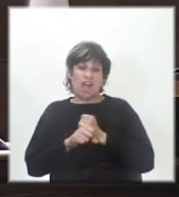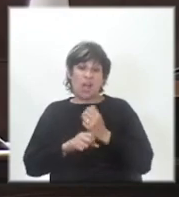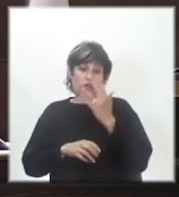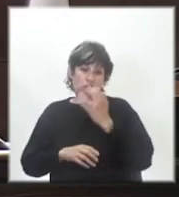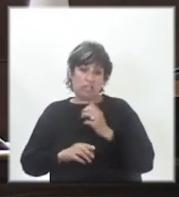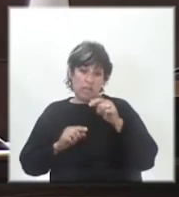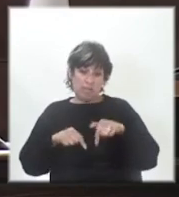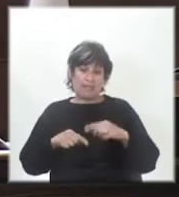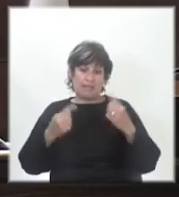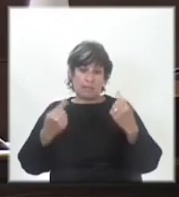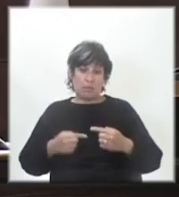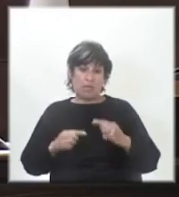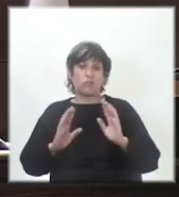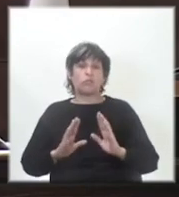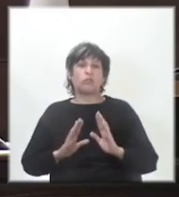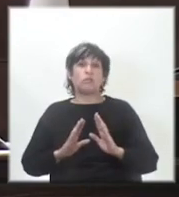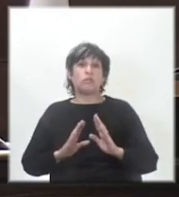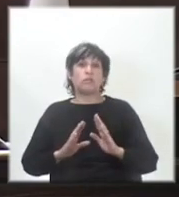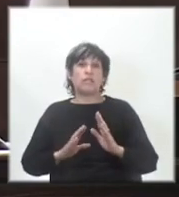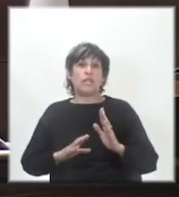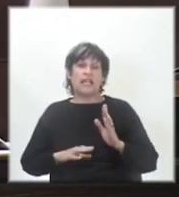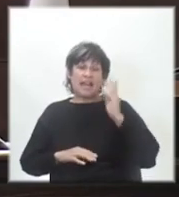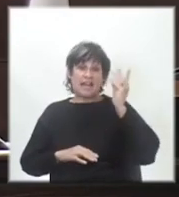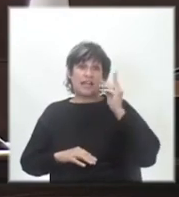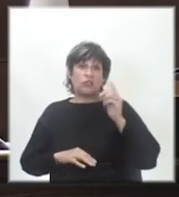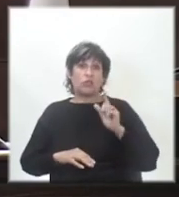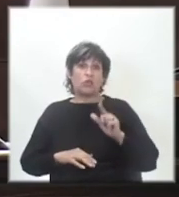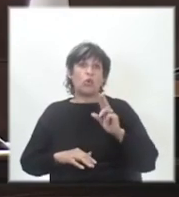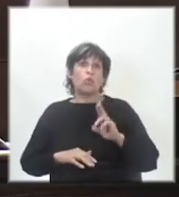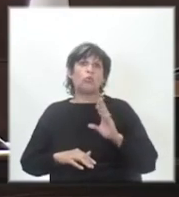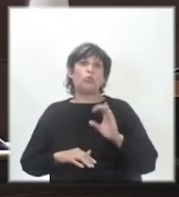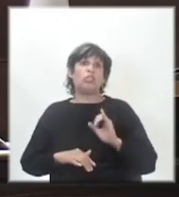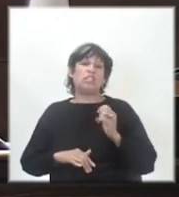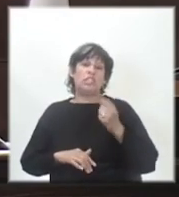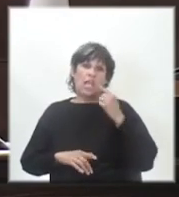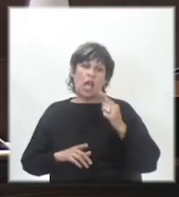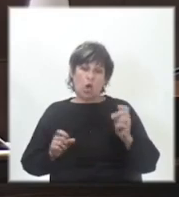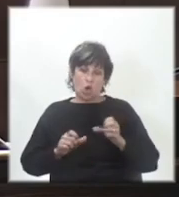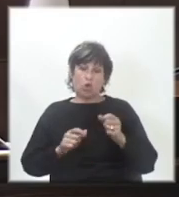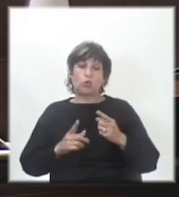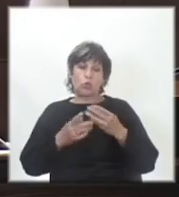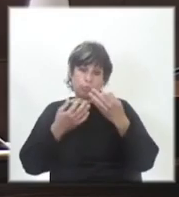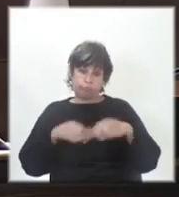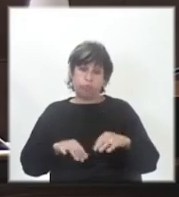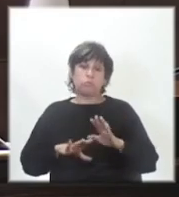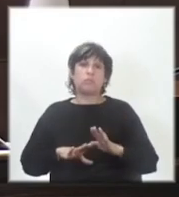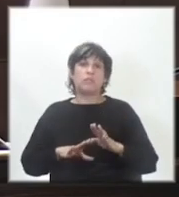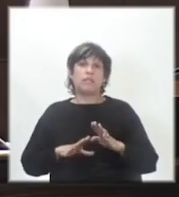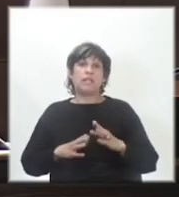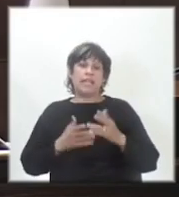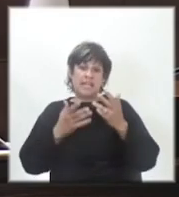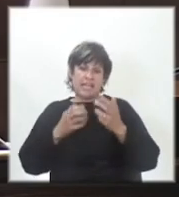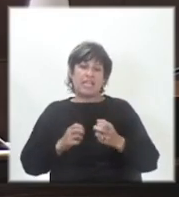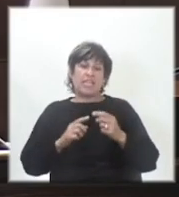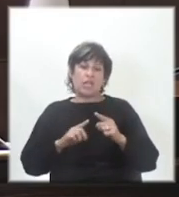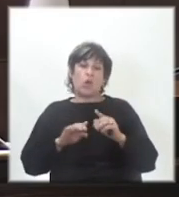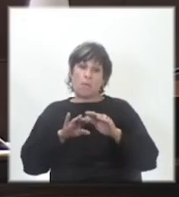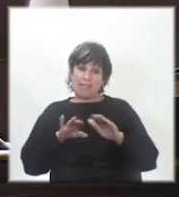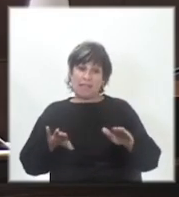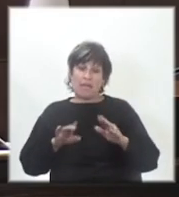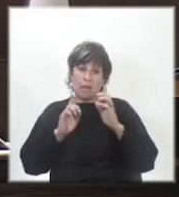interpelación. La diputada Lucía Echeverry lo ha hecho con mucha altura y pretendo mantenerla misma